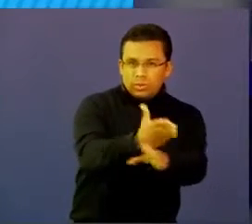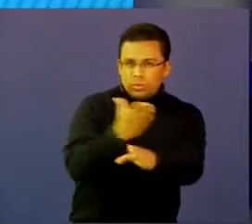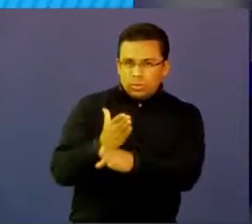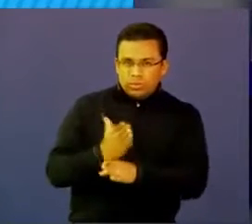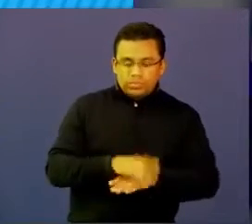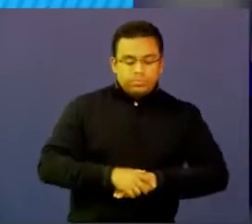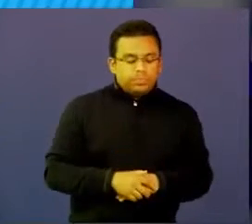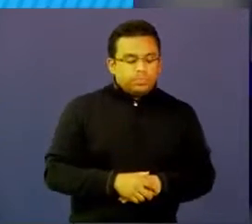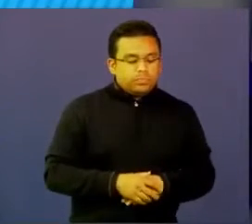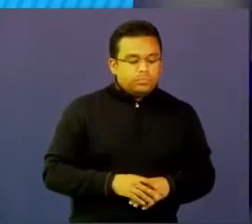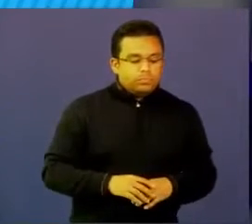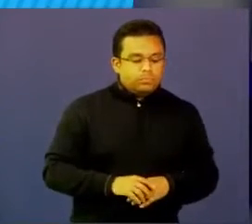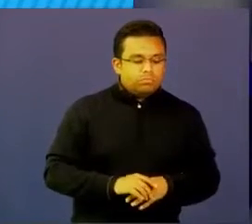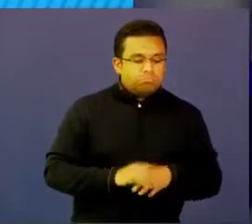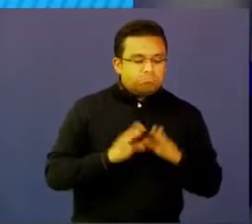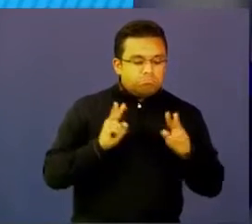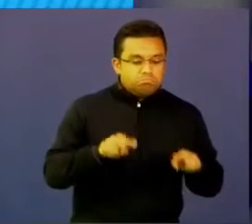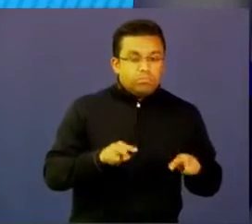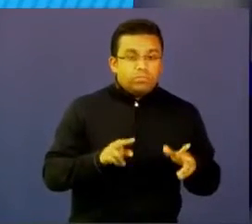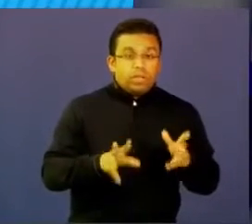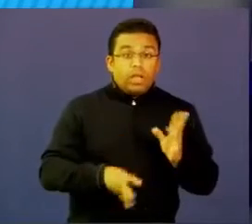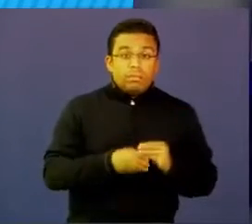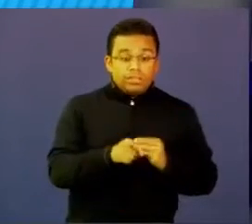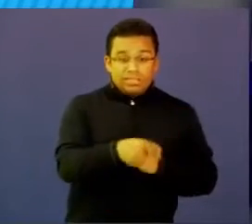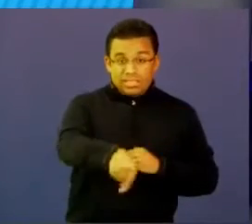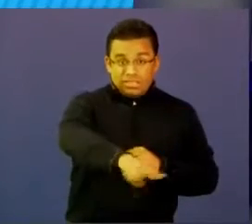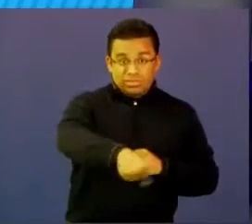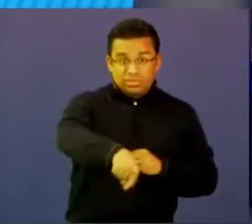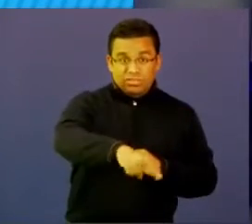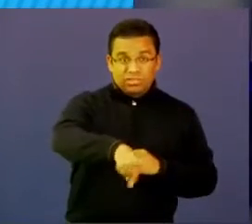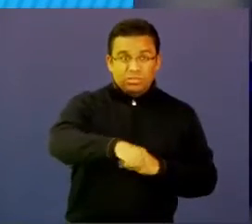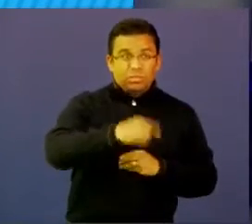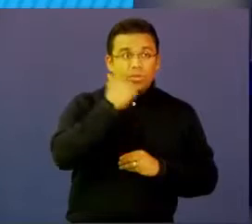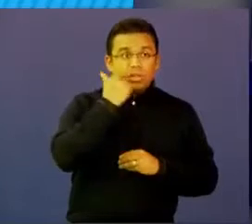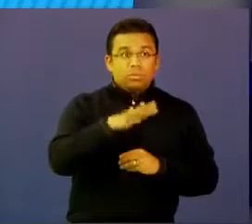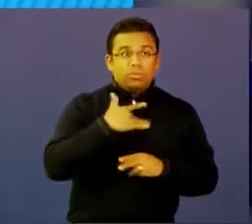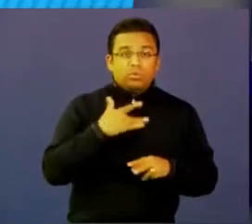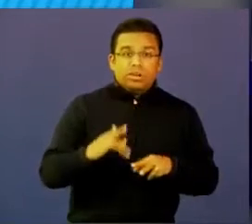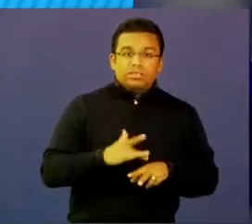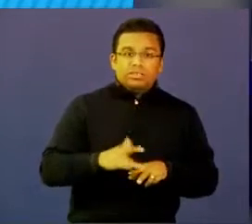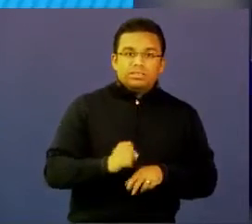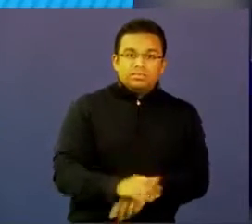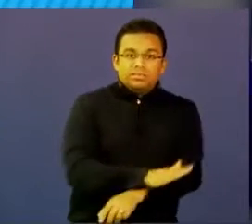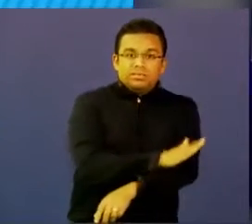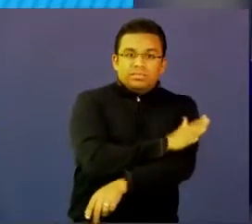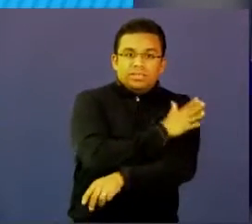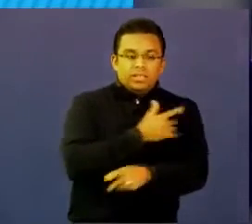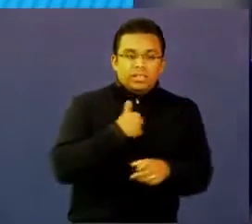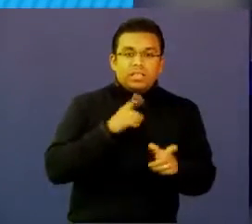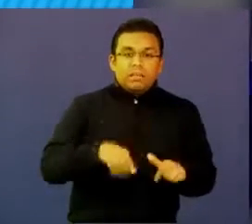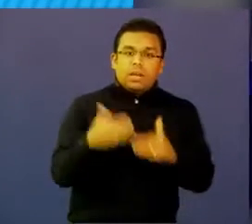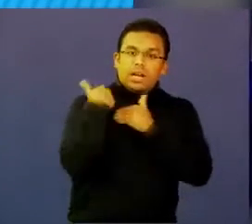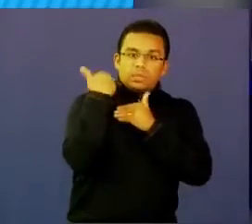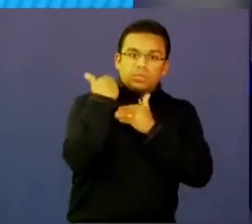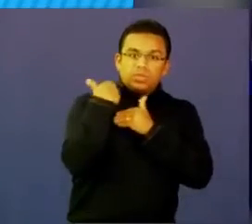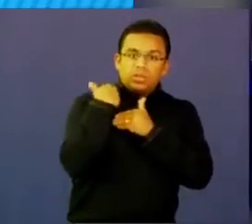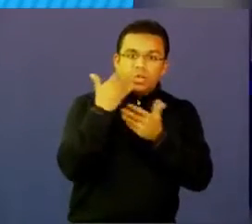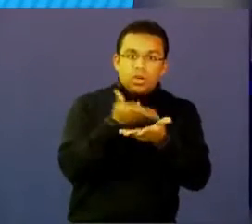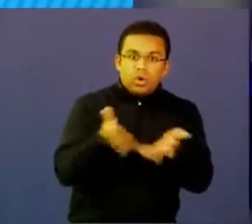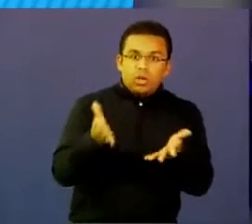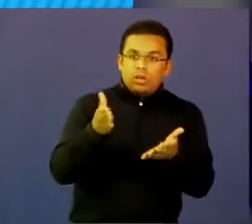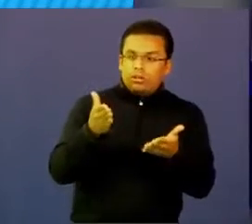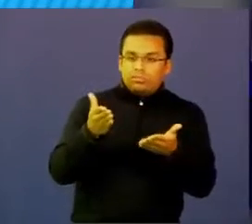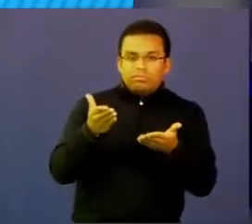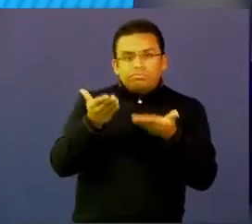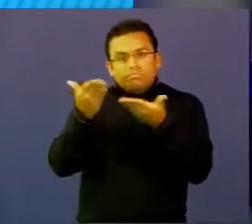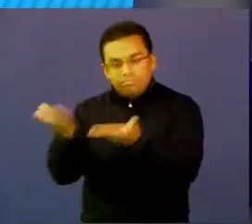acá ellos además generan digamos una sensibilidad y una responsabilidad frente a lo que están trabajando,